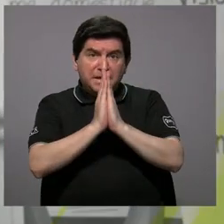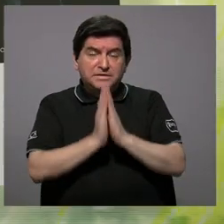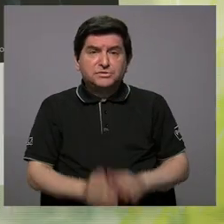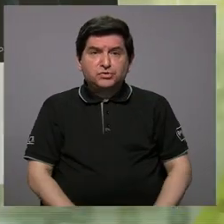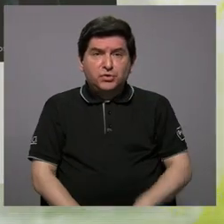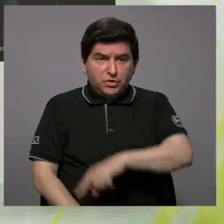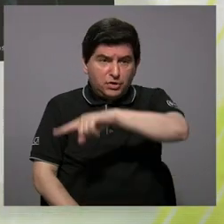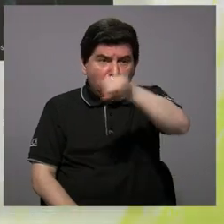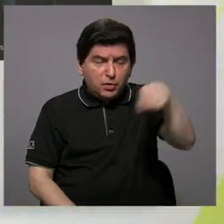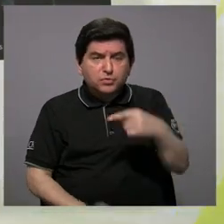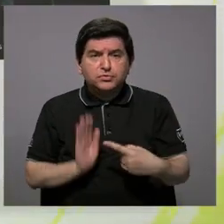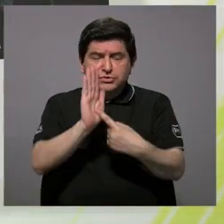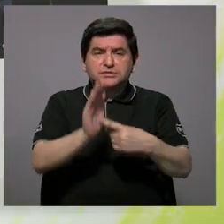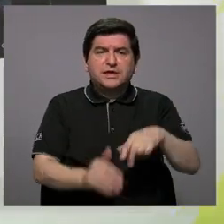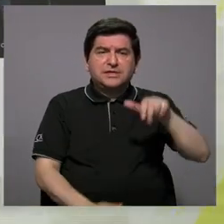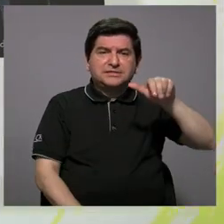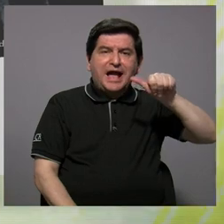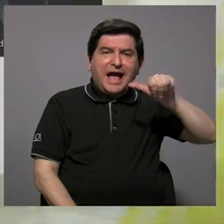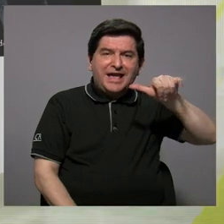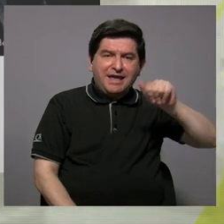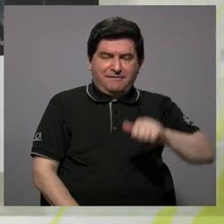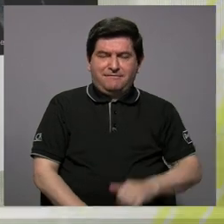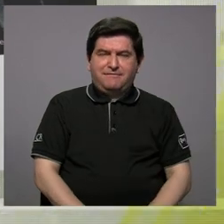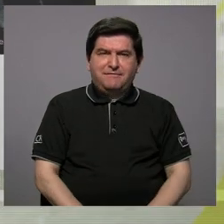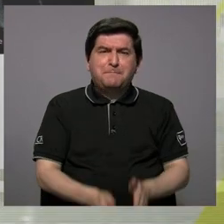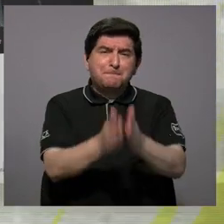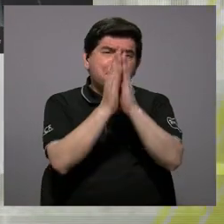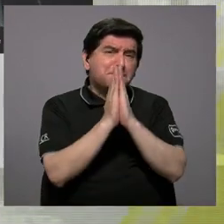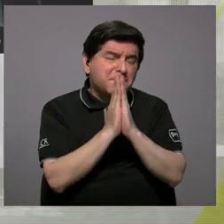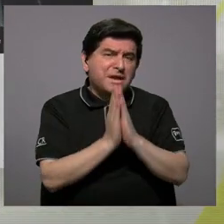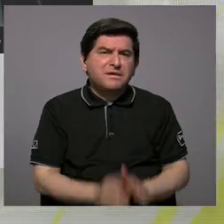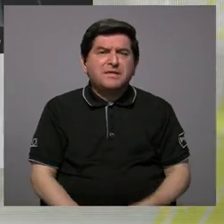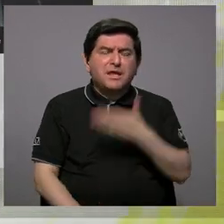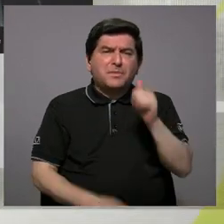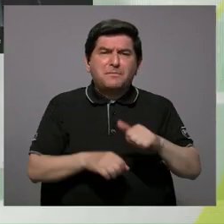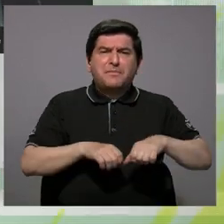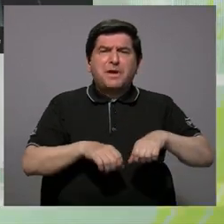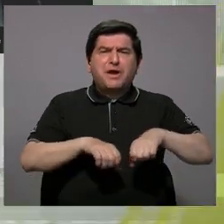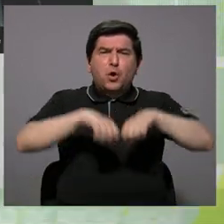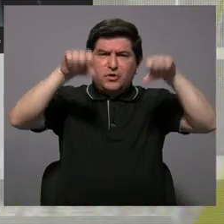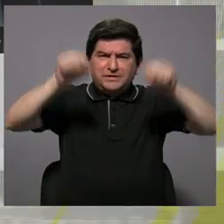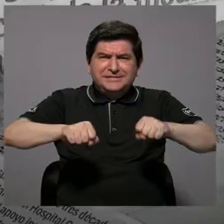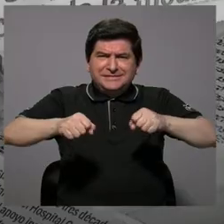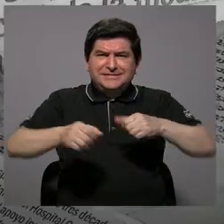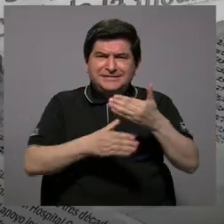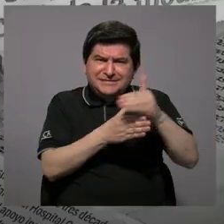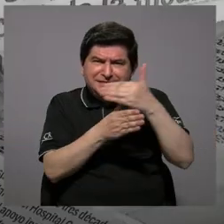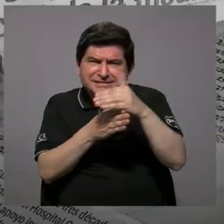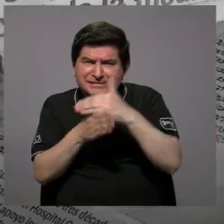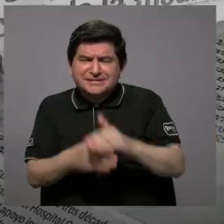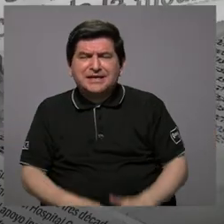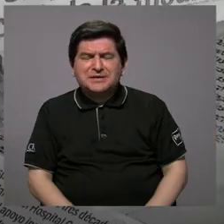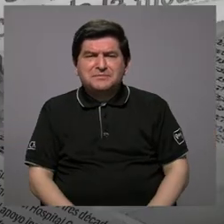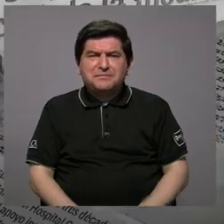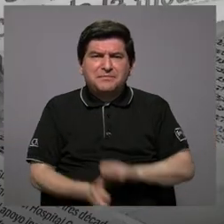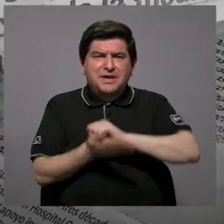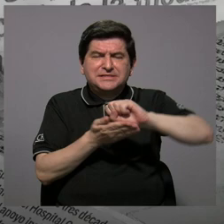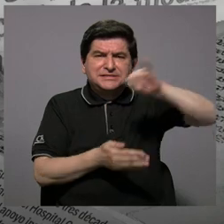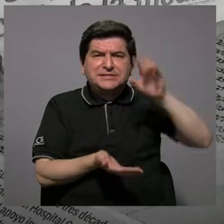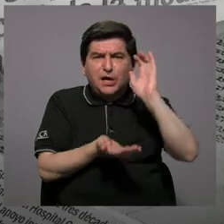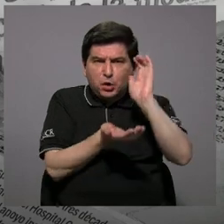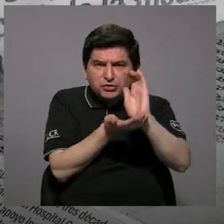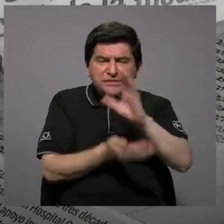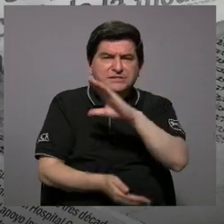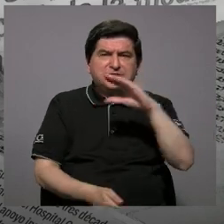han presentado, acueductos, etcétera, ustedes piden que se mejore el sistema de distribución de San Josecito y en